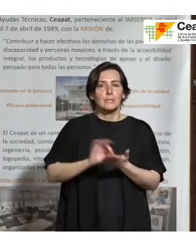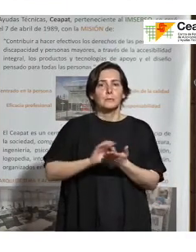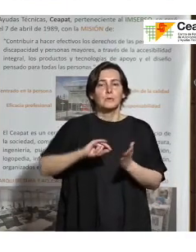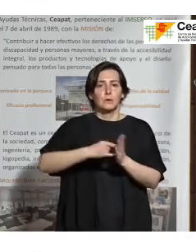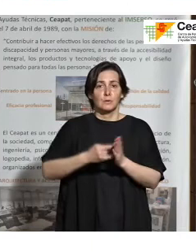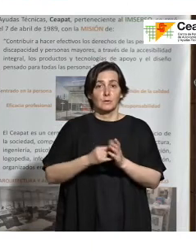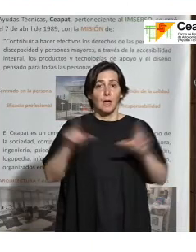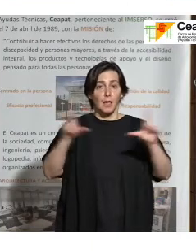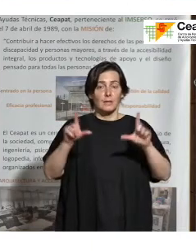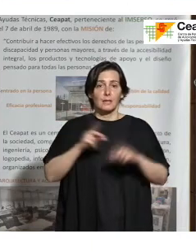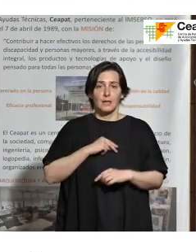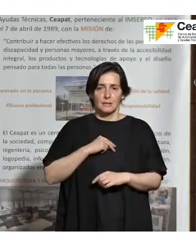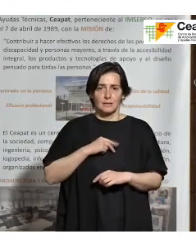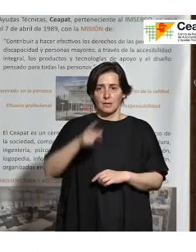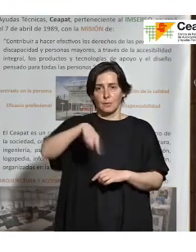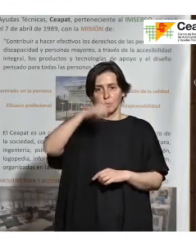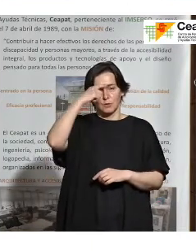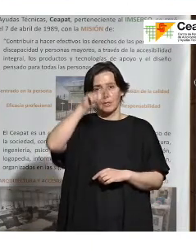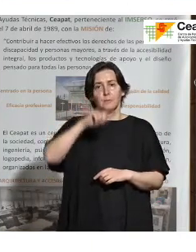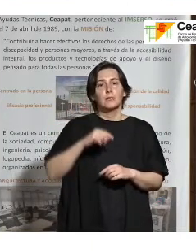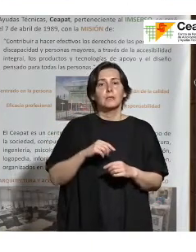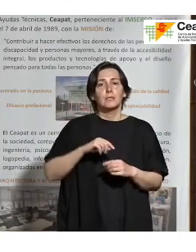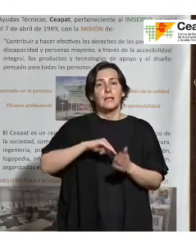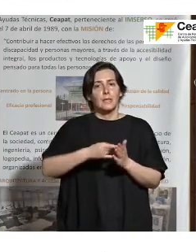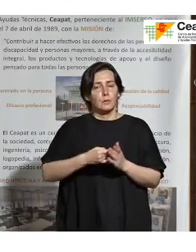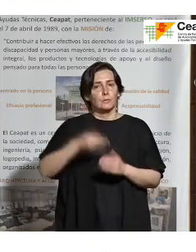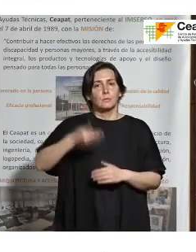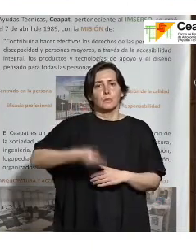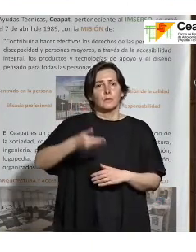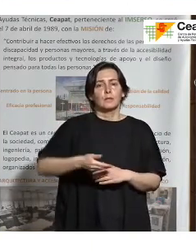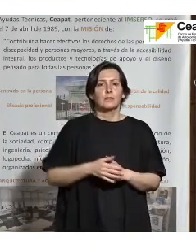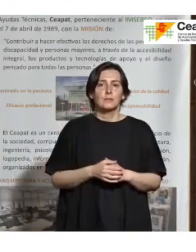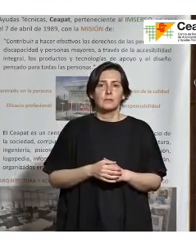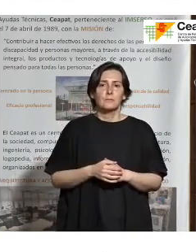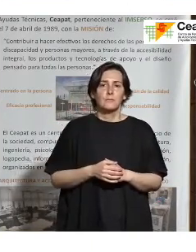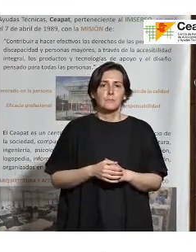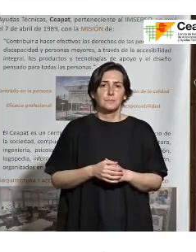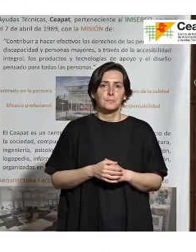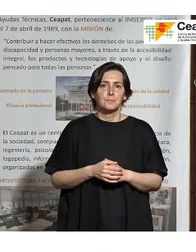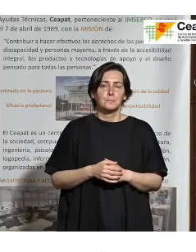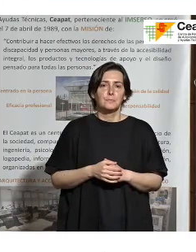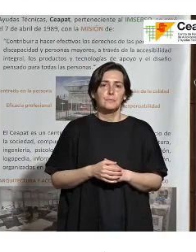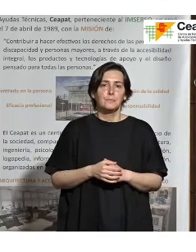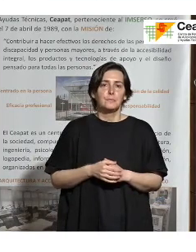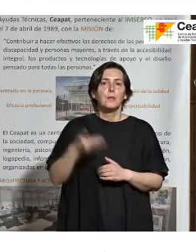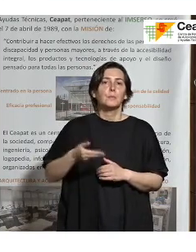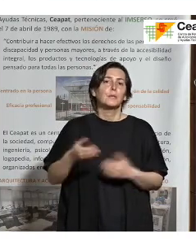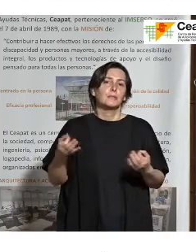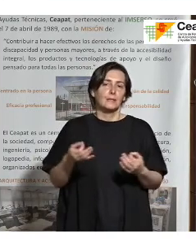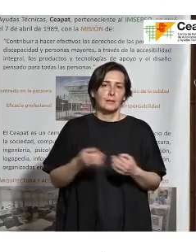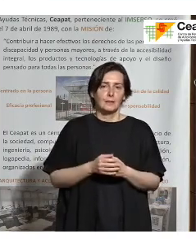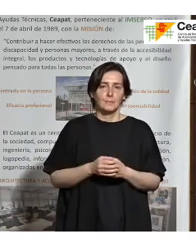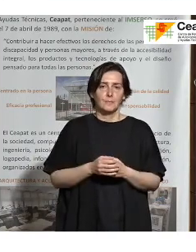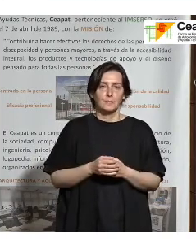teleasistencia. En el que sabéis que el componente tecnológico es fundamental. Y tiene un peso muy importante. Es el proceso ante